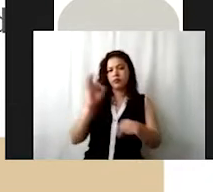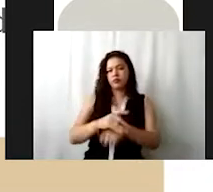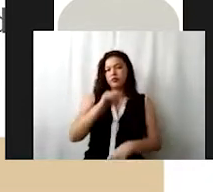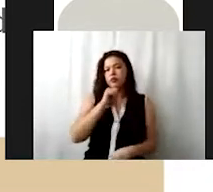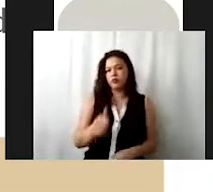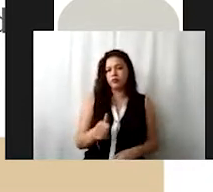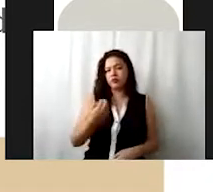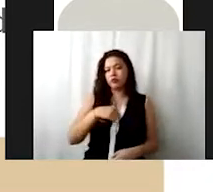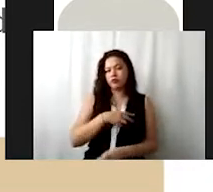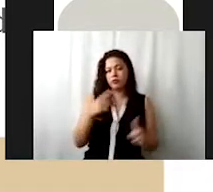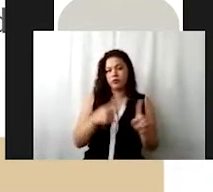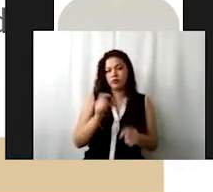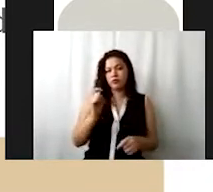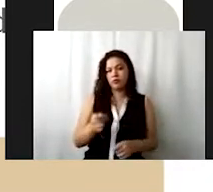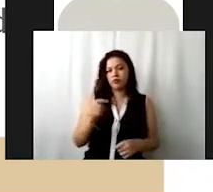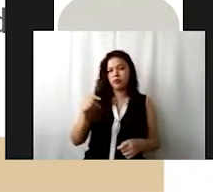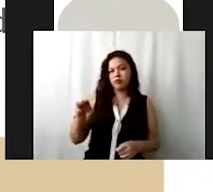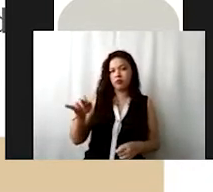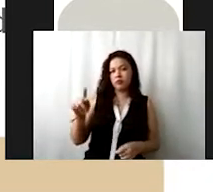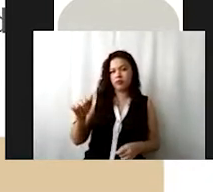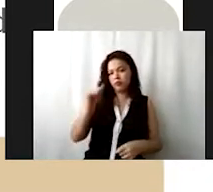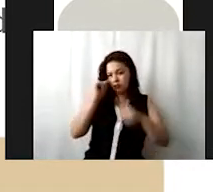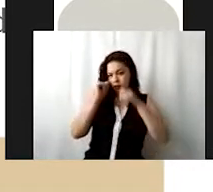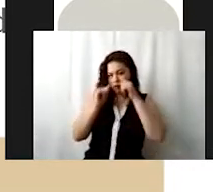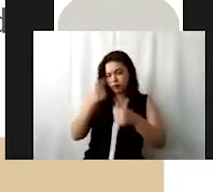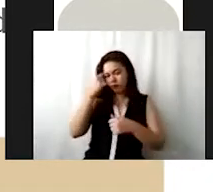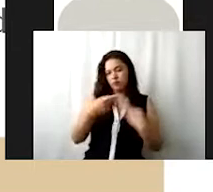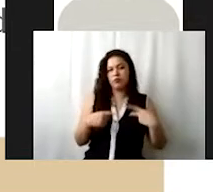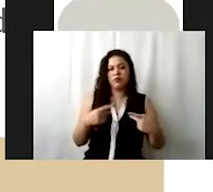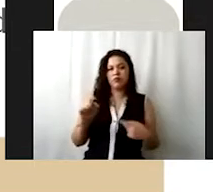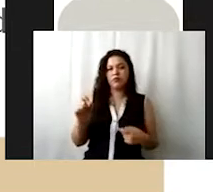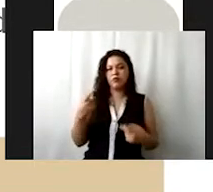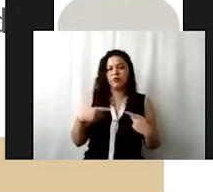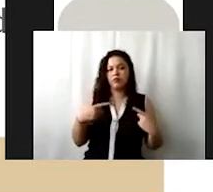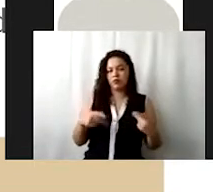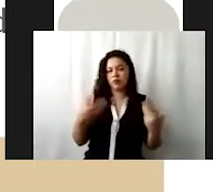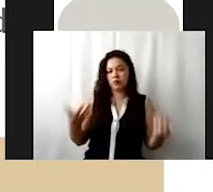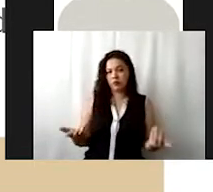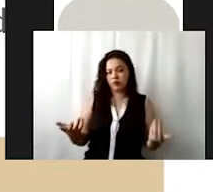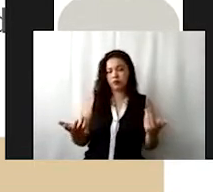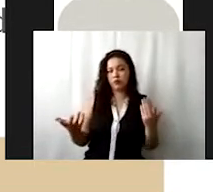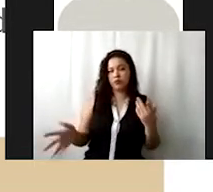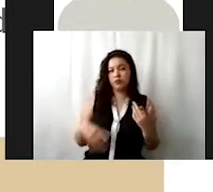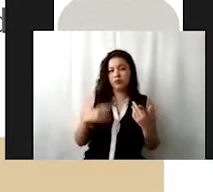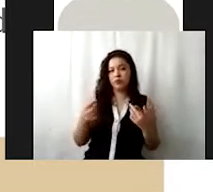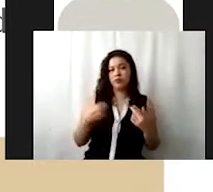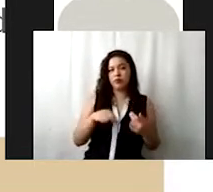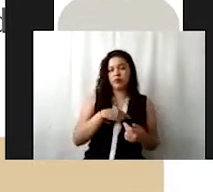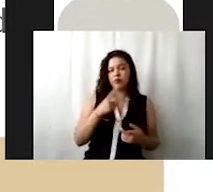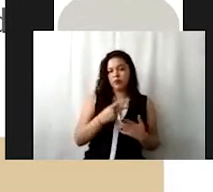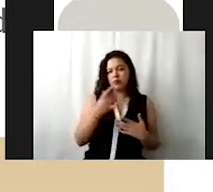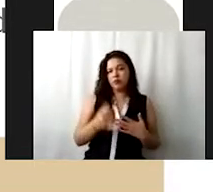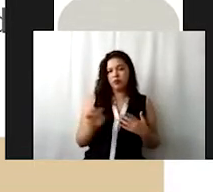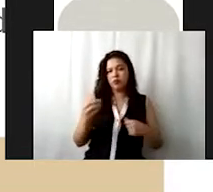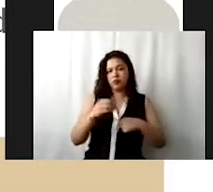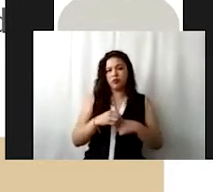hablando de una meta de atención a 20 personas. Ajá, por tanto, nuestro proyecto se va a denominar de